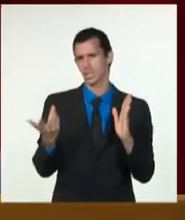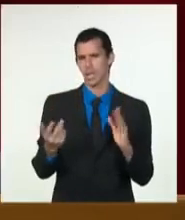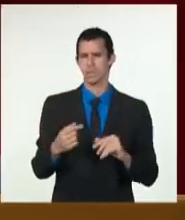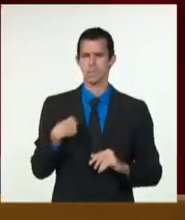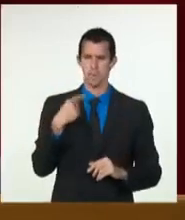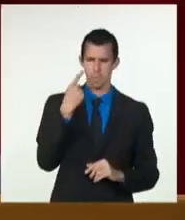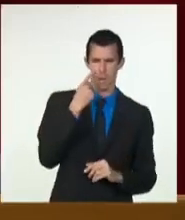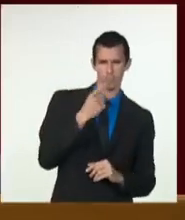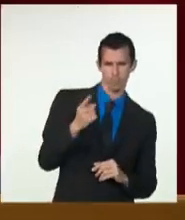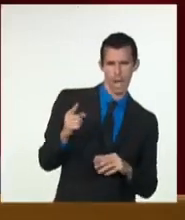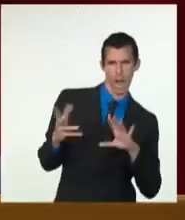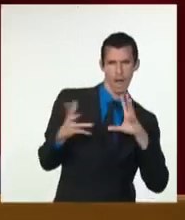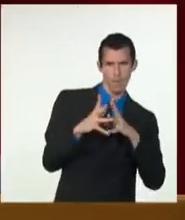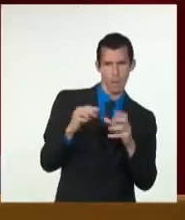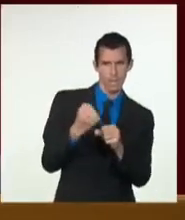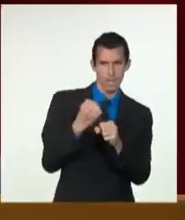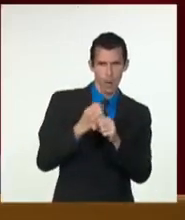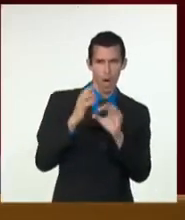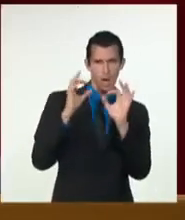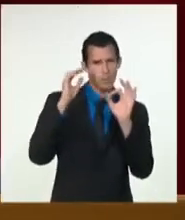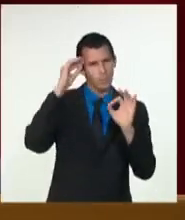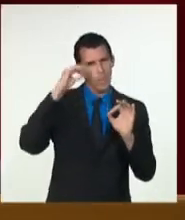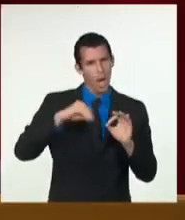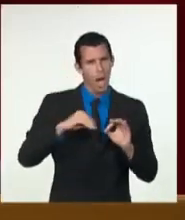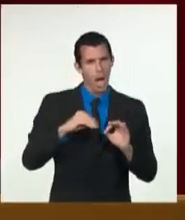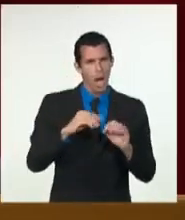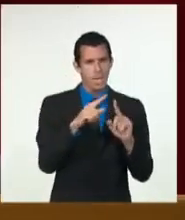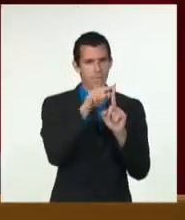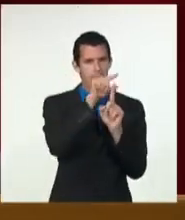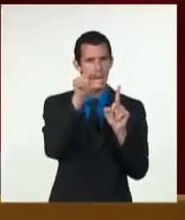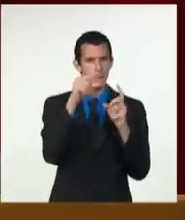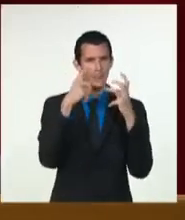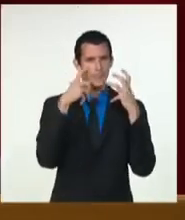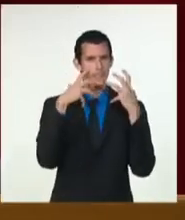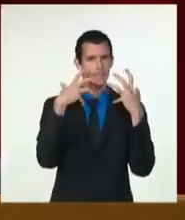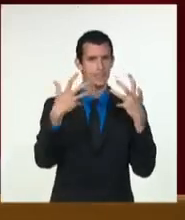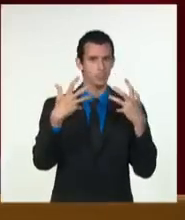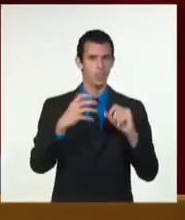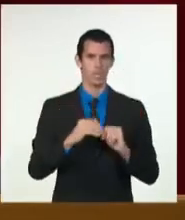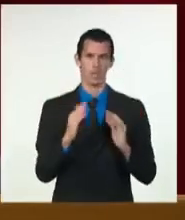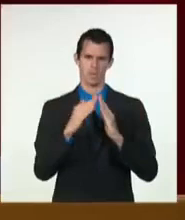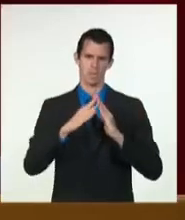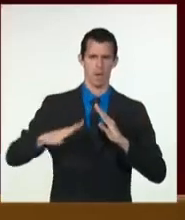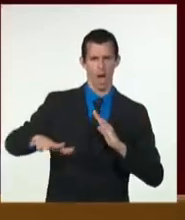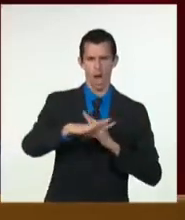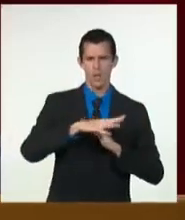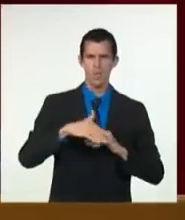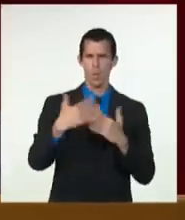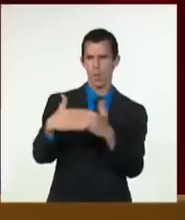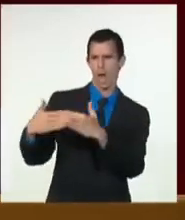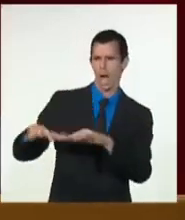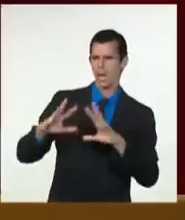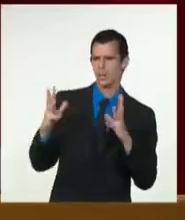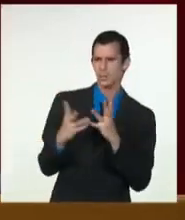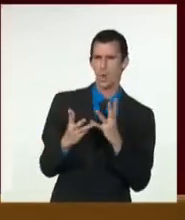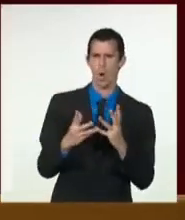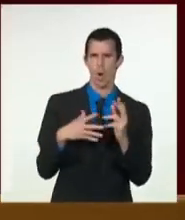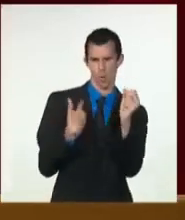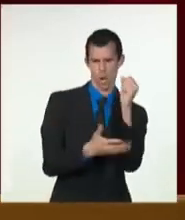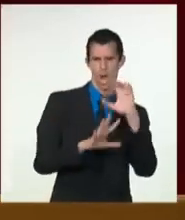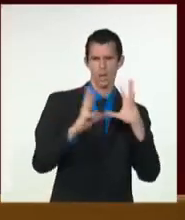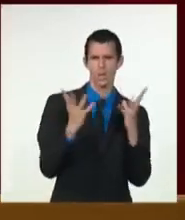esta vez, los temas de mayor actualidad e impacto en los barrios, las calles, la vida cotidiana.